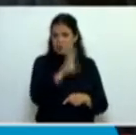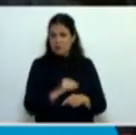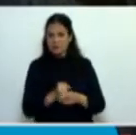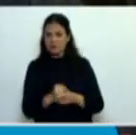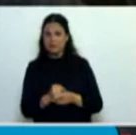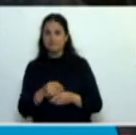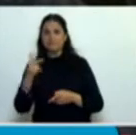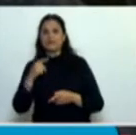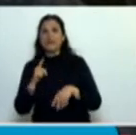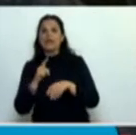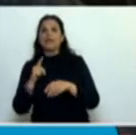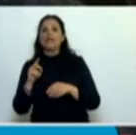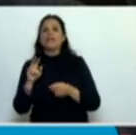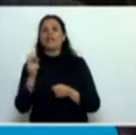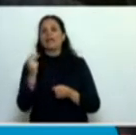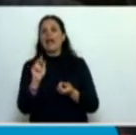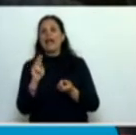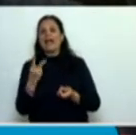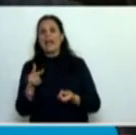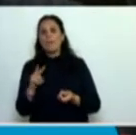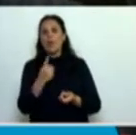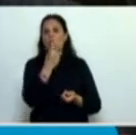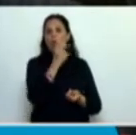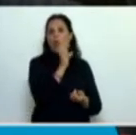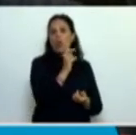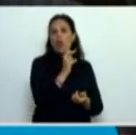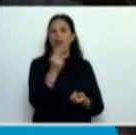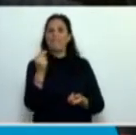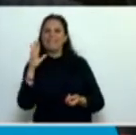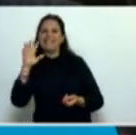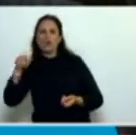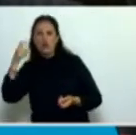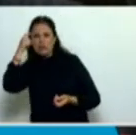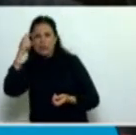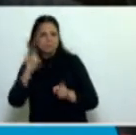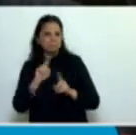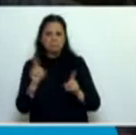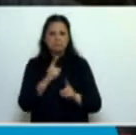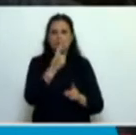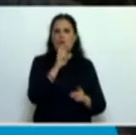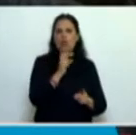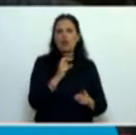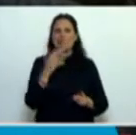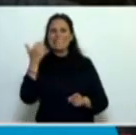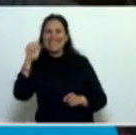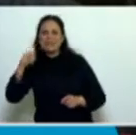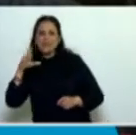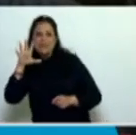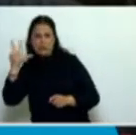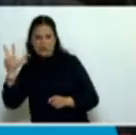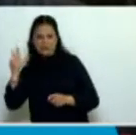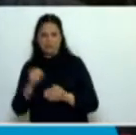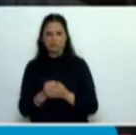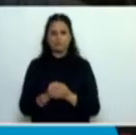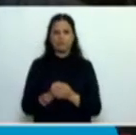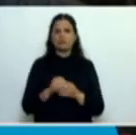El tipo de cambio que se había previsto era de un dólar a 5,10, terminó siendo un dólar de 6,53. El